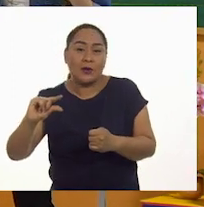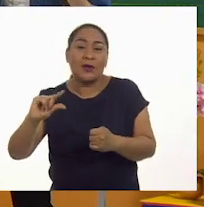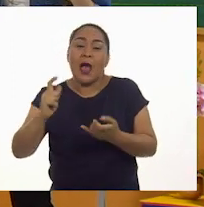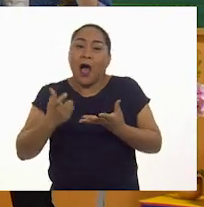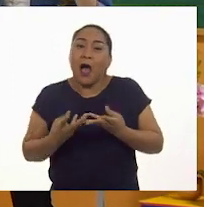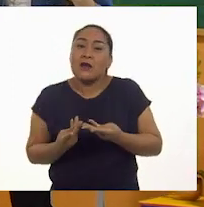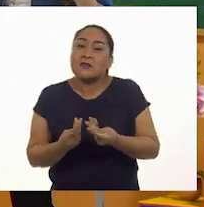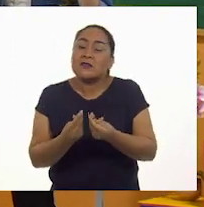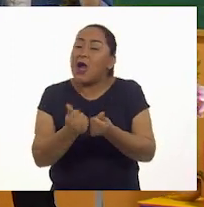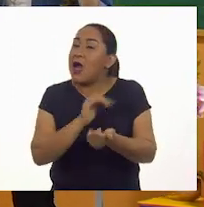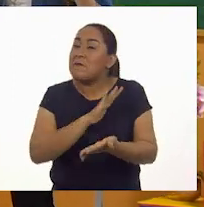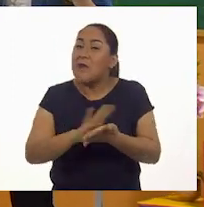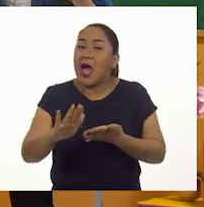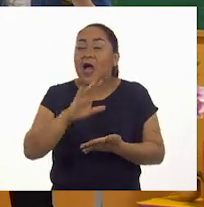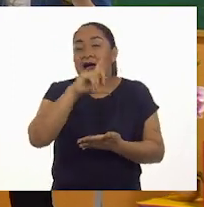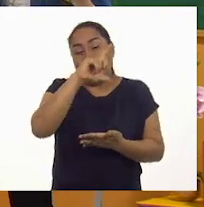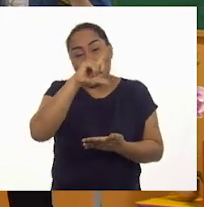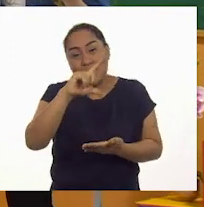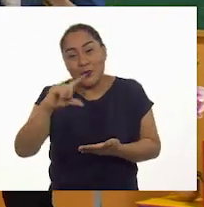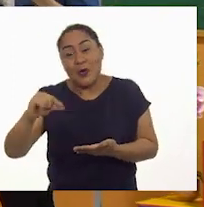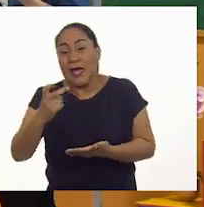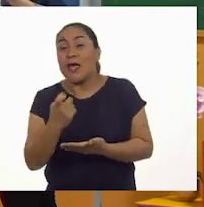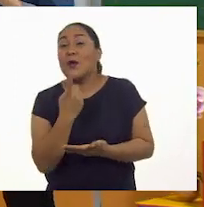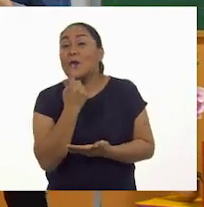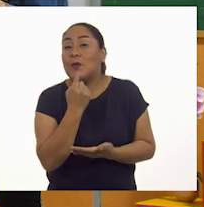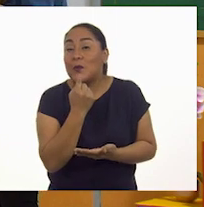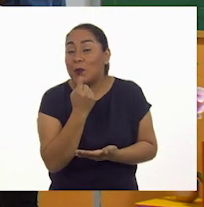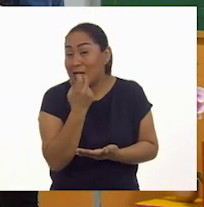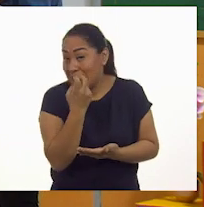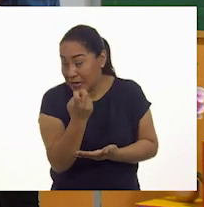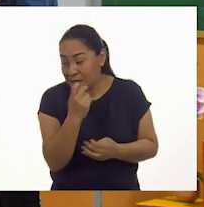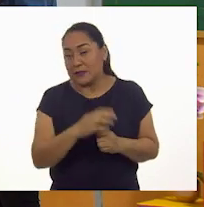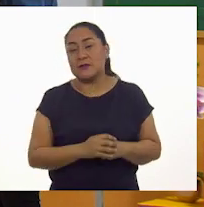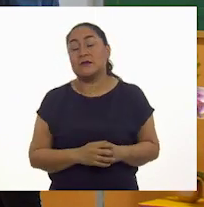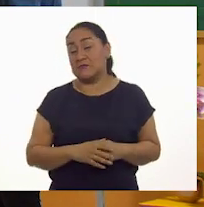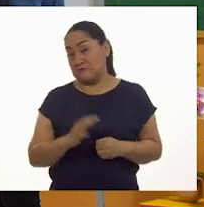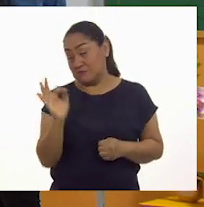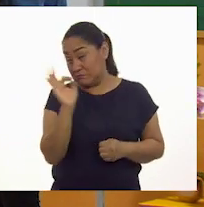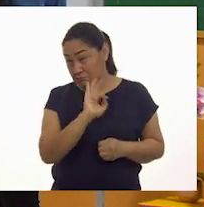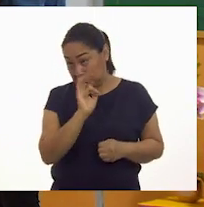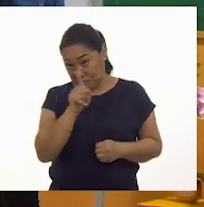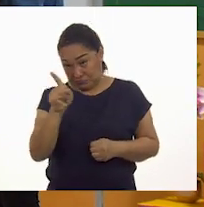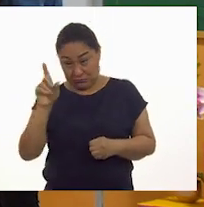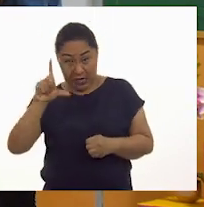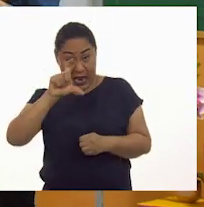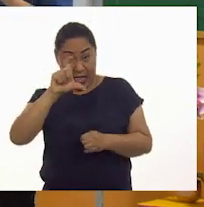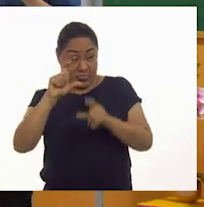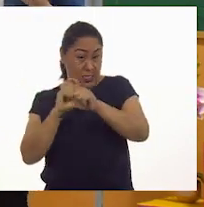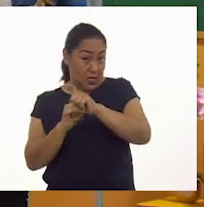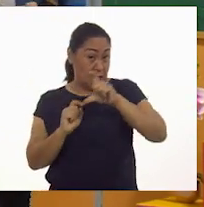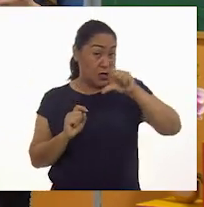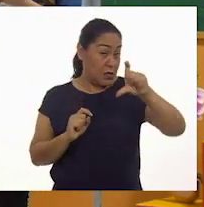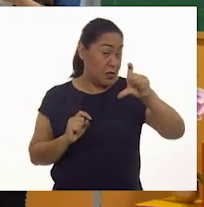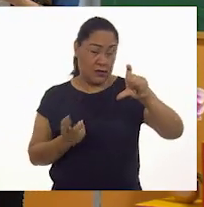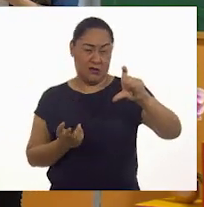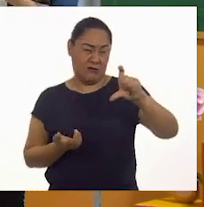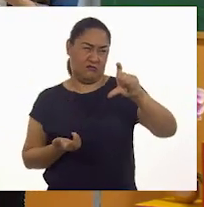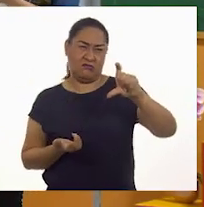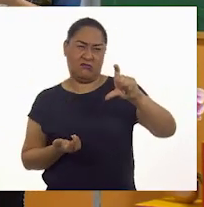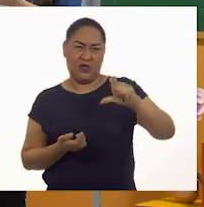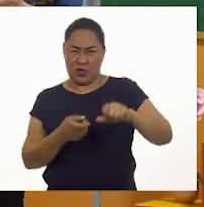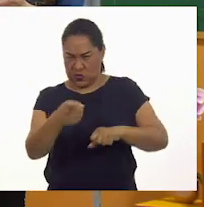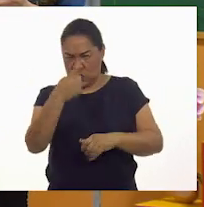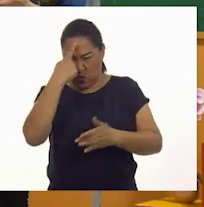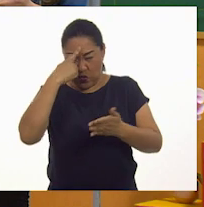vela se va desgastando. Por lo tanto, si ponemos primero esa, ¿ustedes creen que una vela